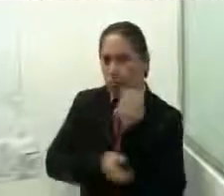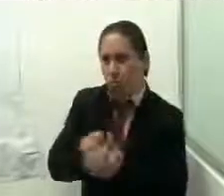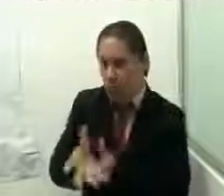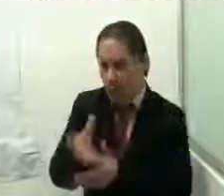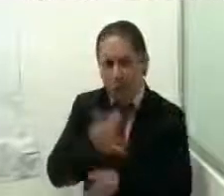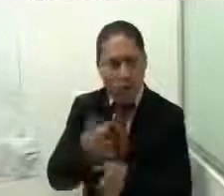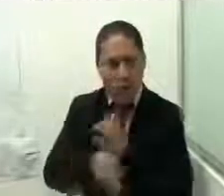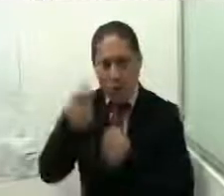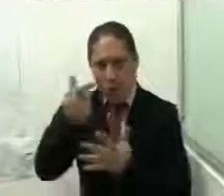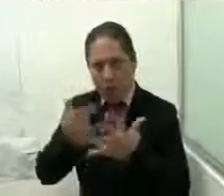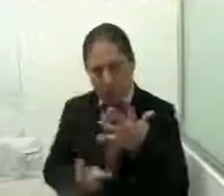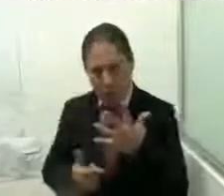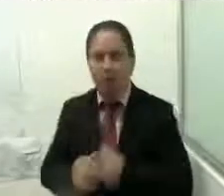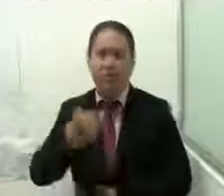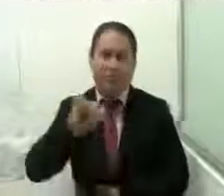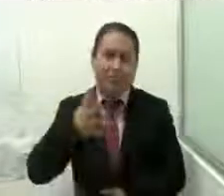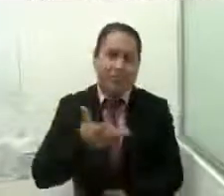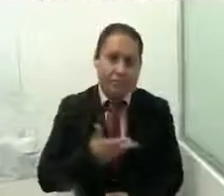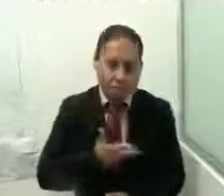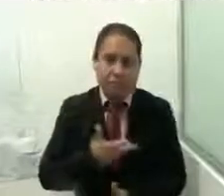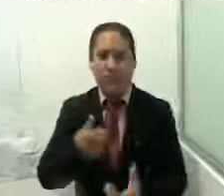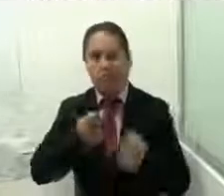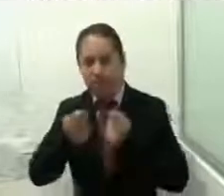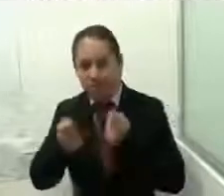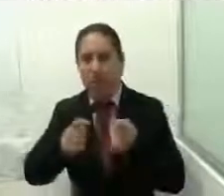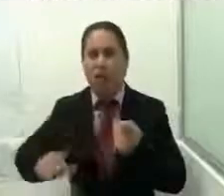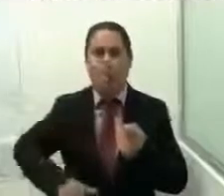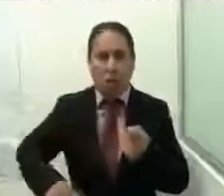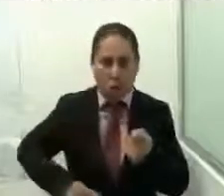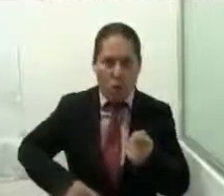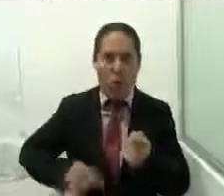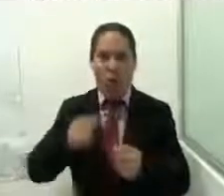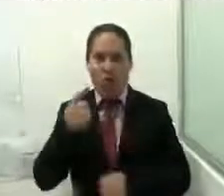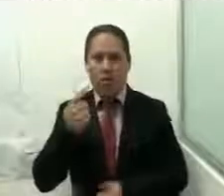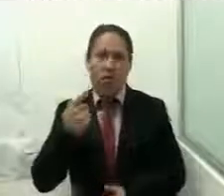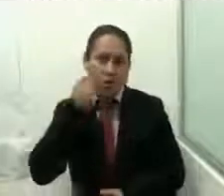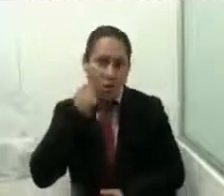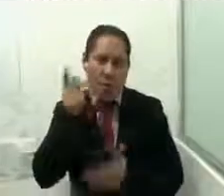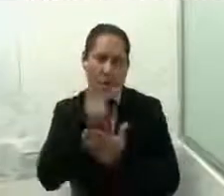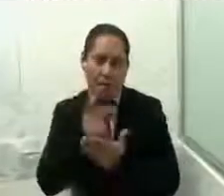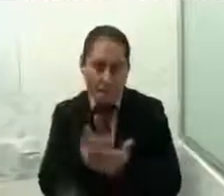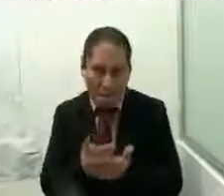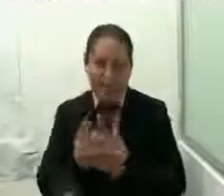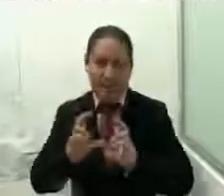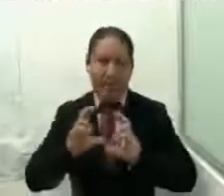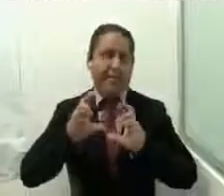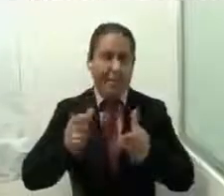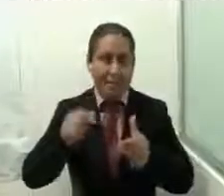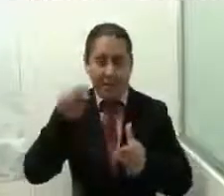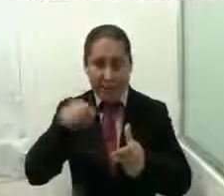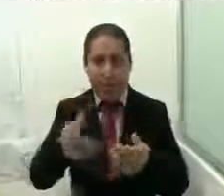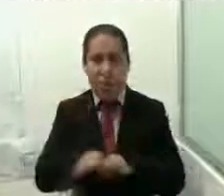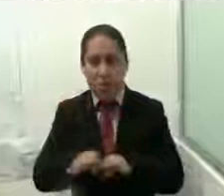y transversalizar la perspectiva de género en la administración pública, ejecutamos el proyecto Chiapas promoviendo la formulación de políticas